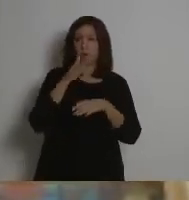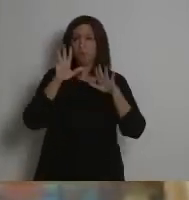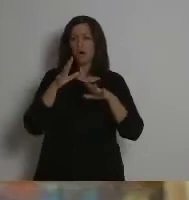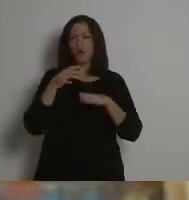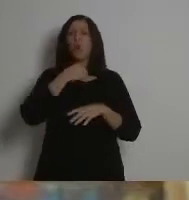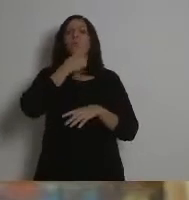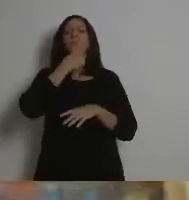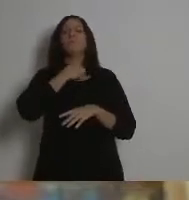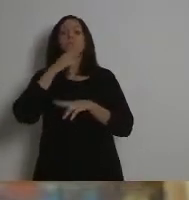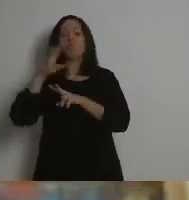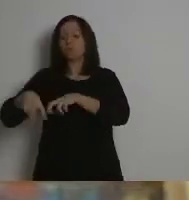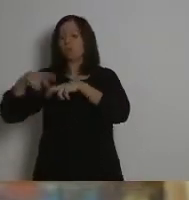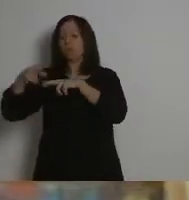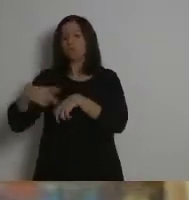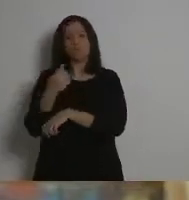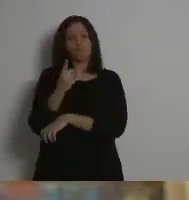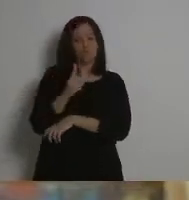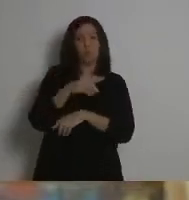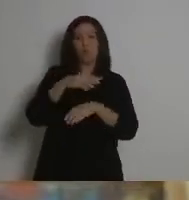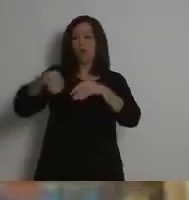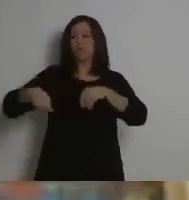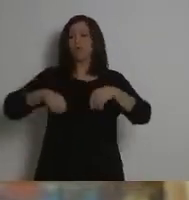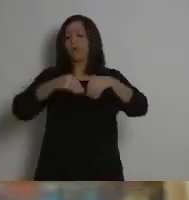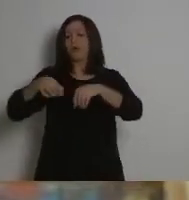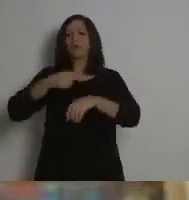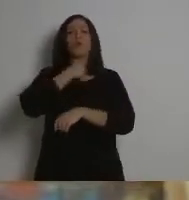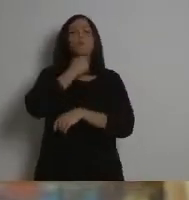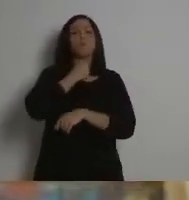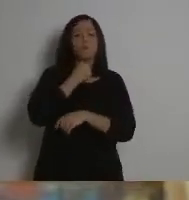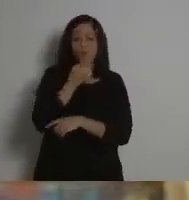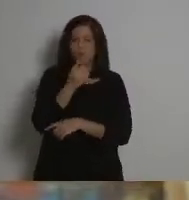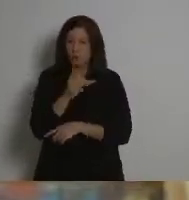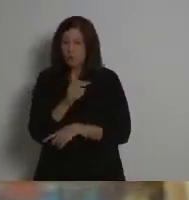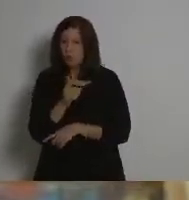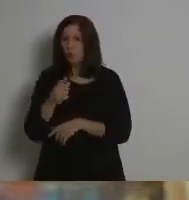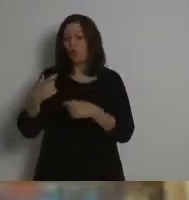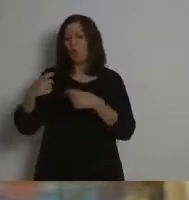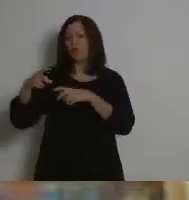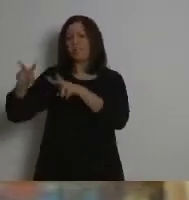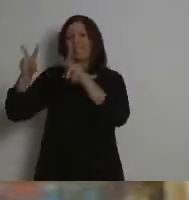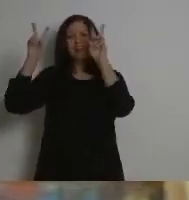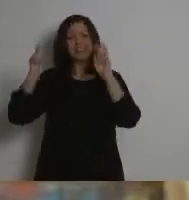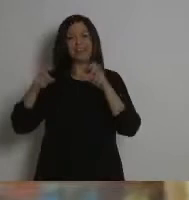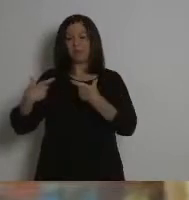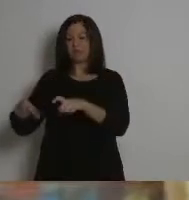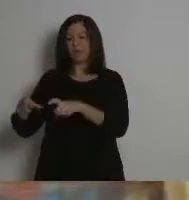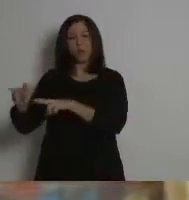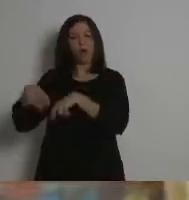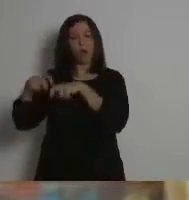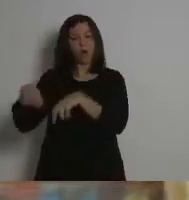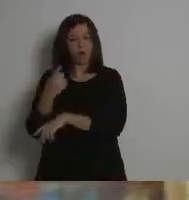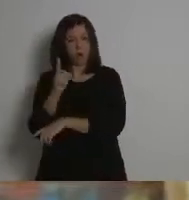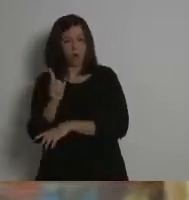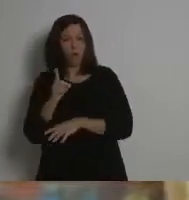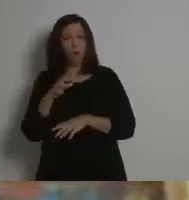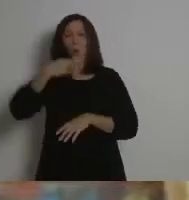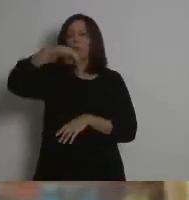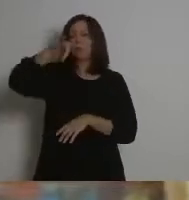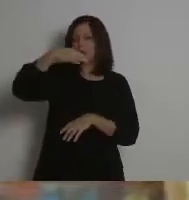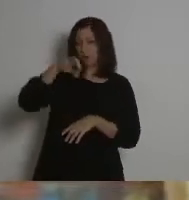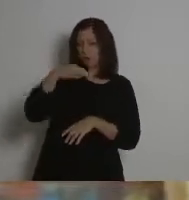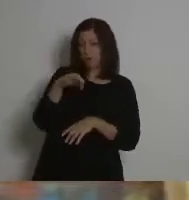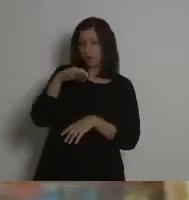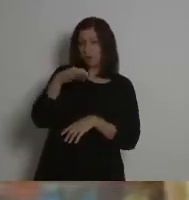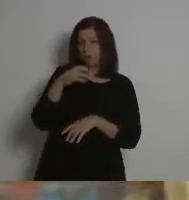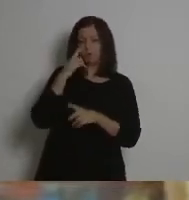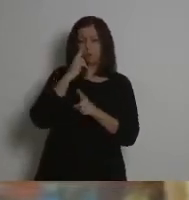cualquier caso, lo que puedo aportar es el punto de vista desde la soberanía alimentaria, que es un movimiento muy rico y a la